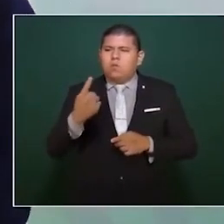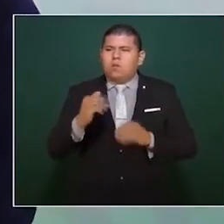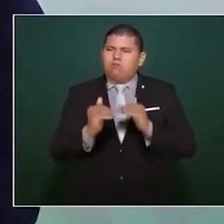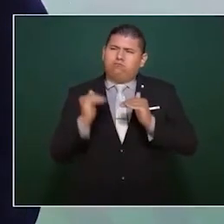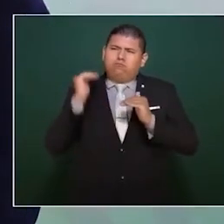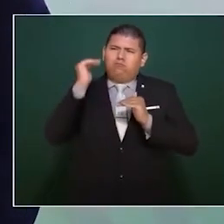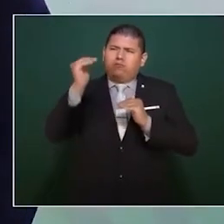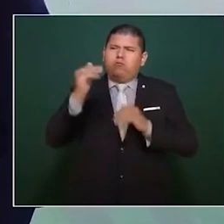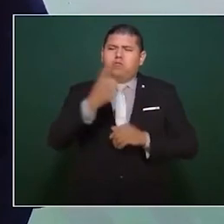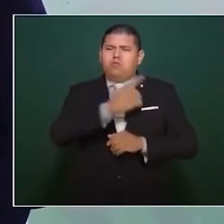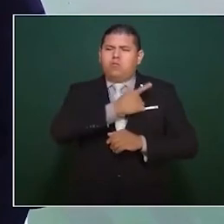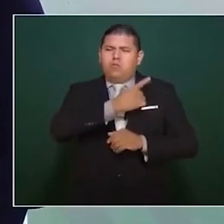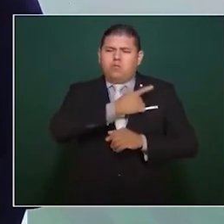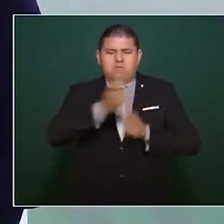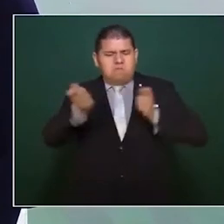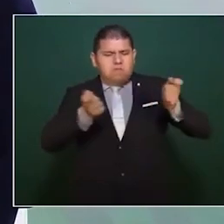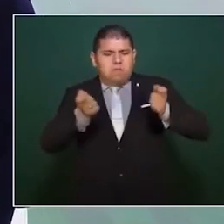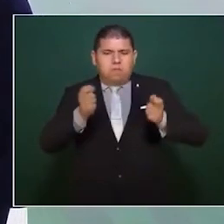de la escala.